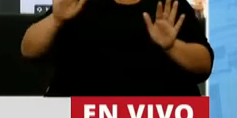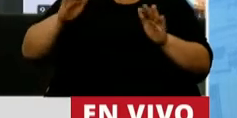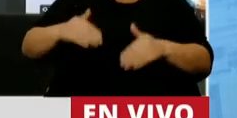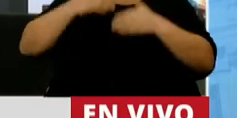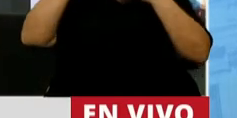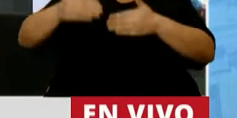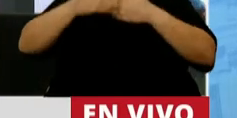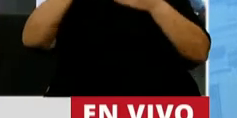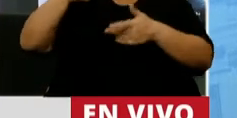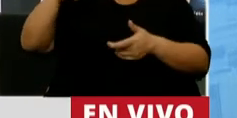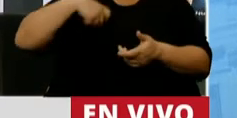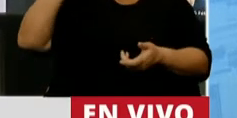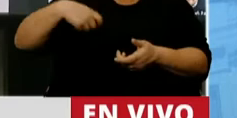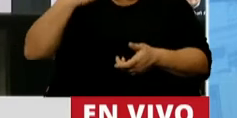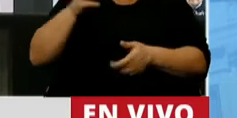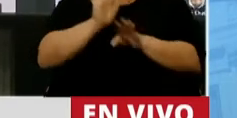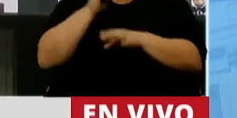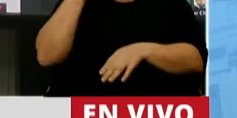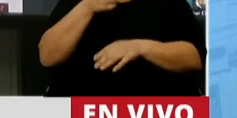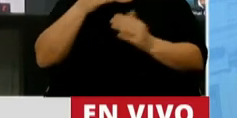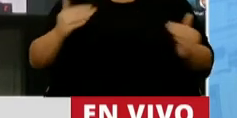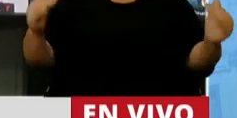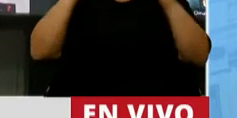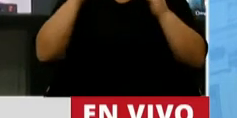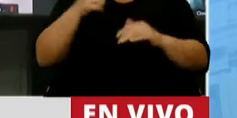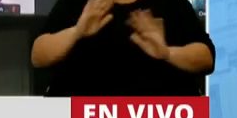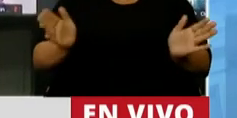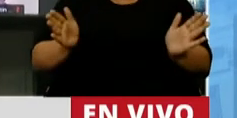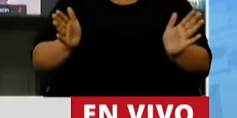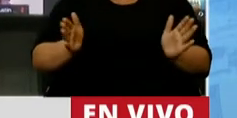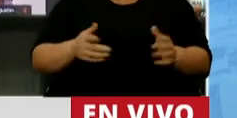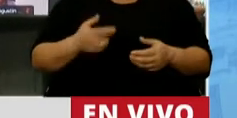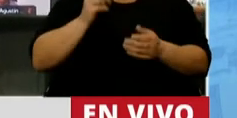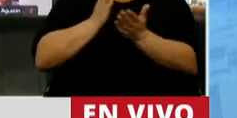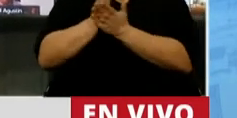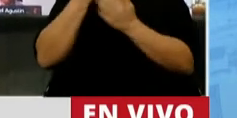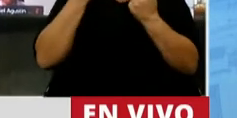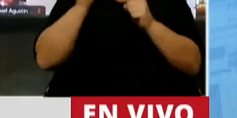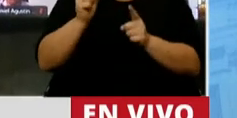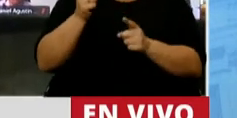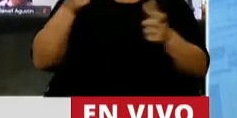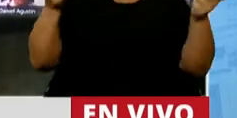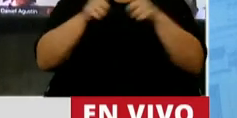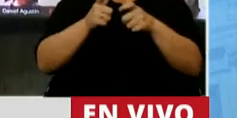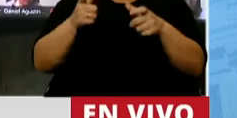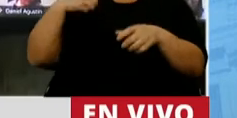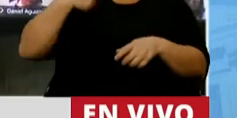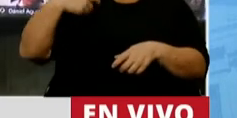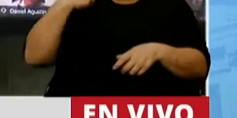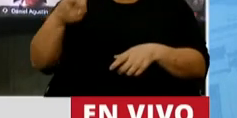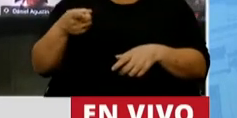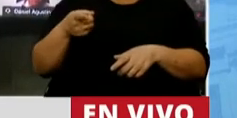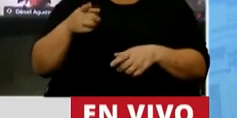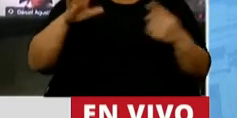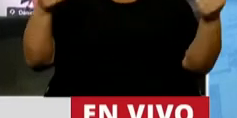prerrogativas que tienen los gremios atentan contra la igualdad de oportunidades. La inmunidad de la que gozan los miembros de las comisiones gremiales